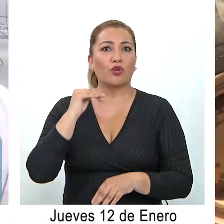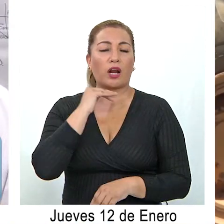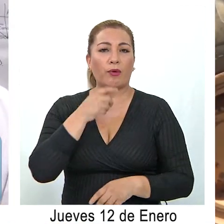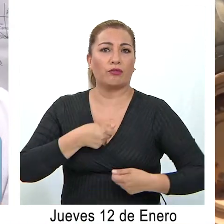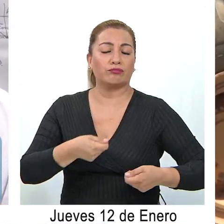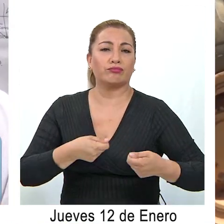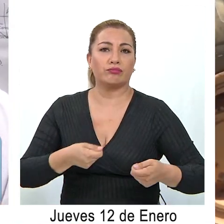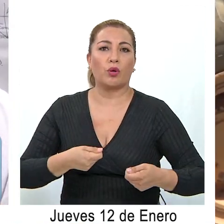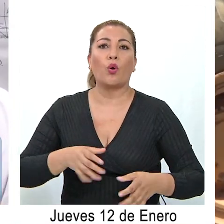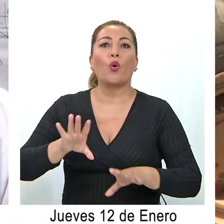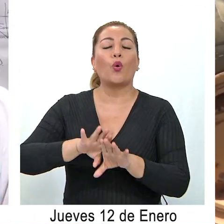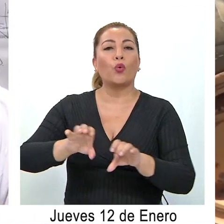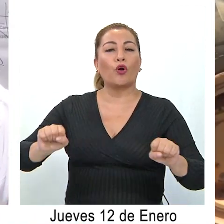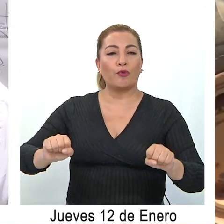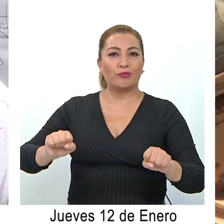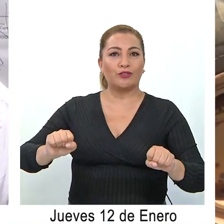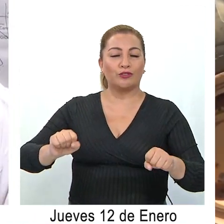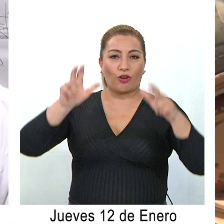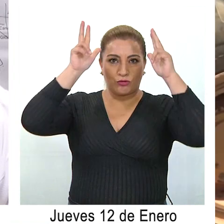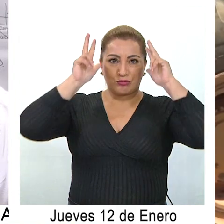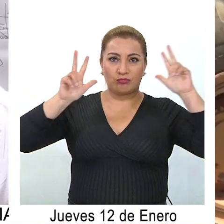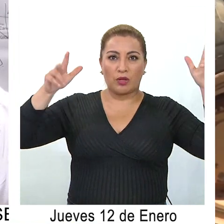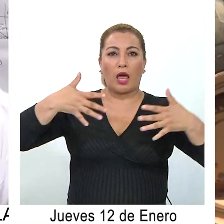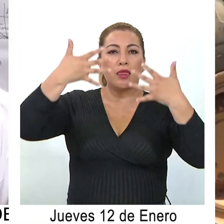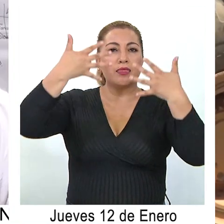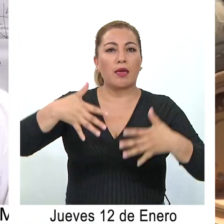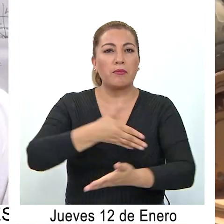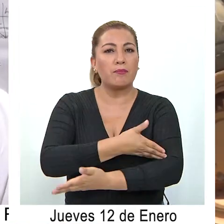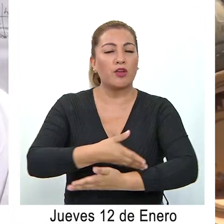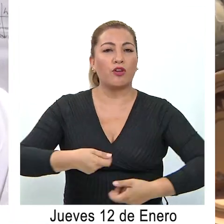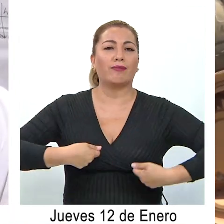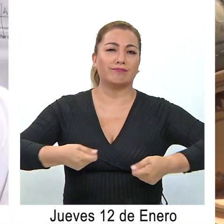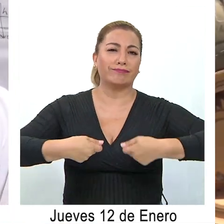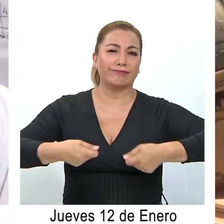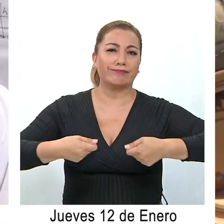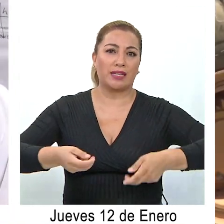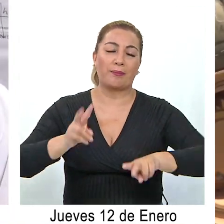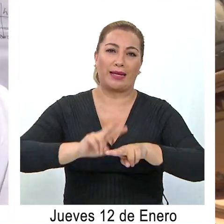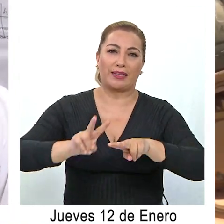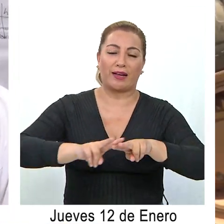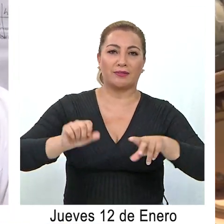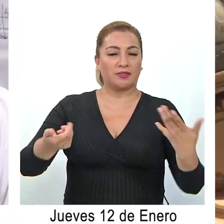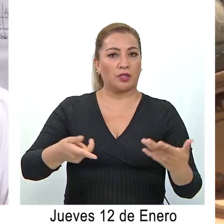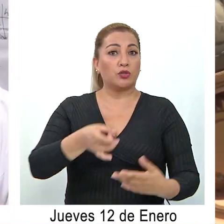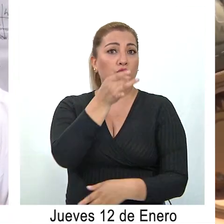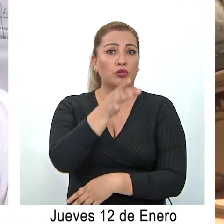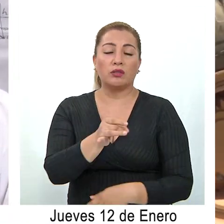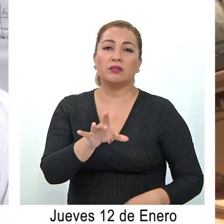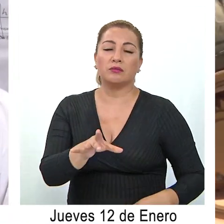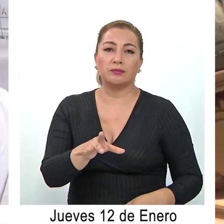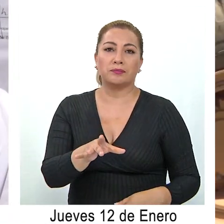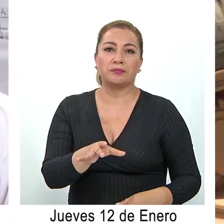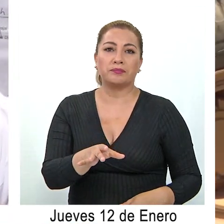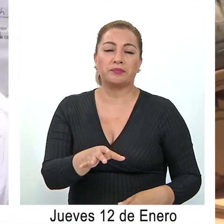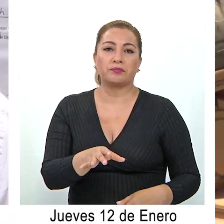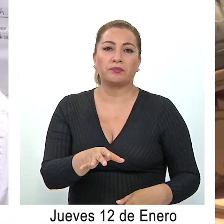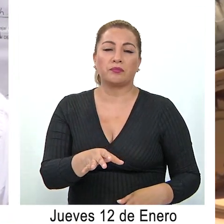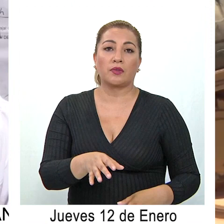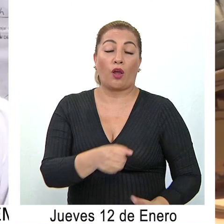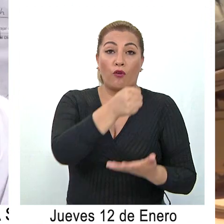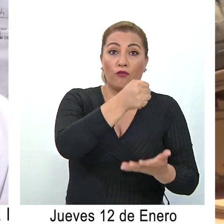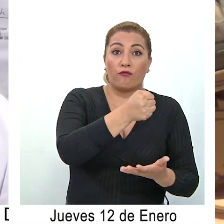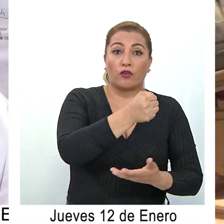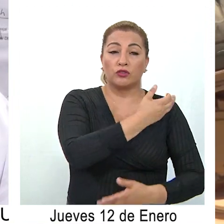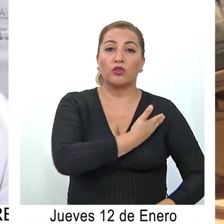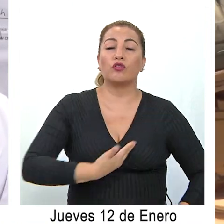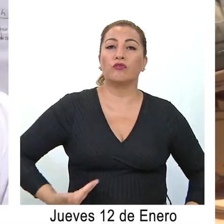Tenemos un compromiso con La Tirana, lo hemos señalado, son cerca de 10.000 millones de pesos que queremos invertir. Hemos no solo dispuesto de fondos del gobierno regional, sino